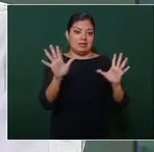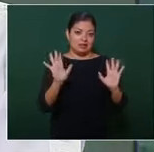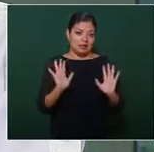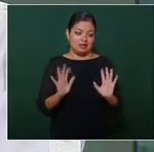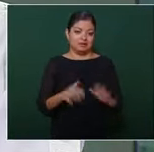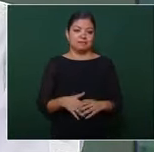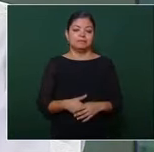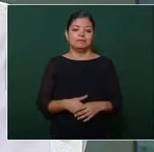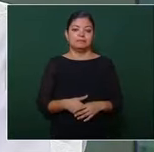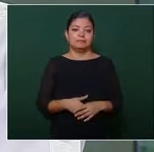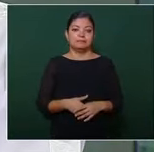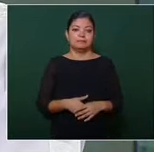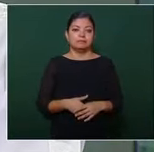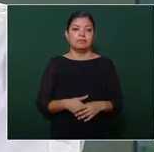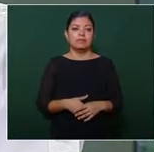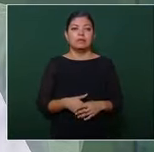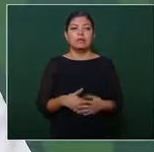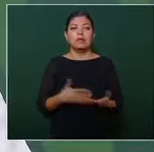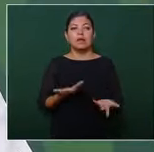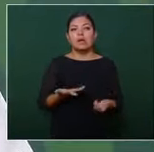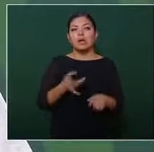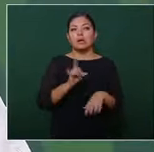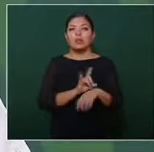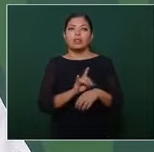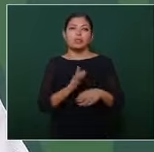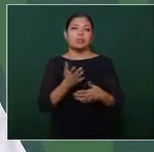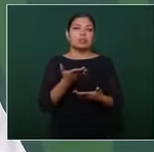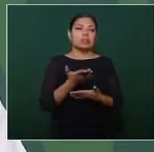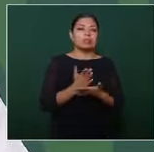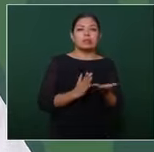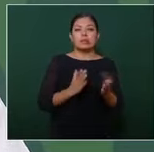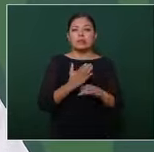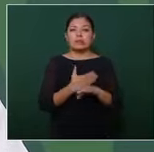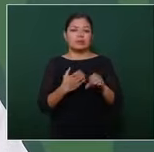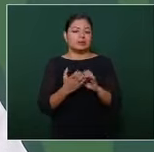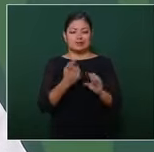sin medias tintas para entendernos